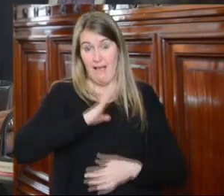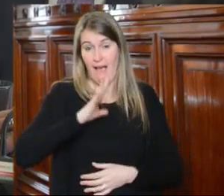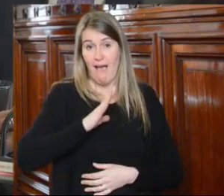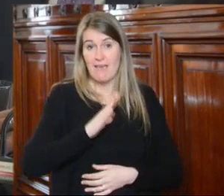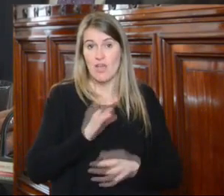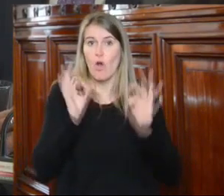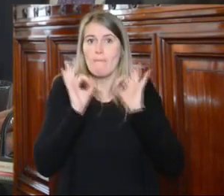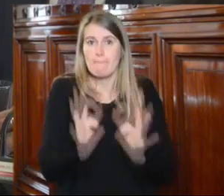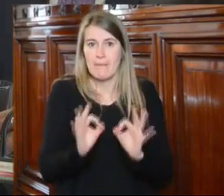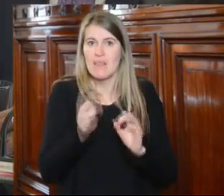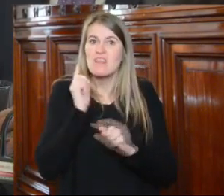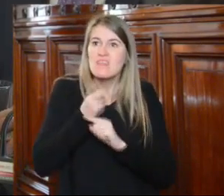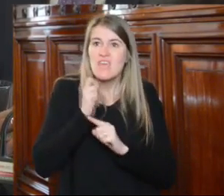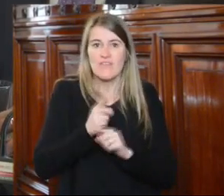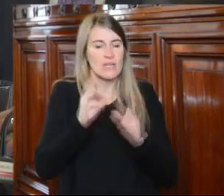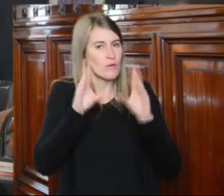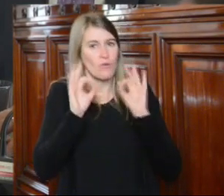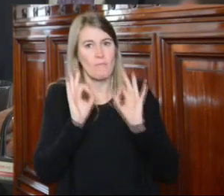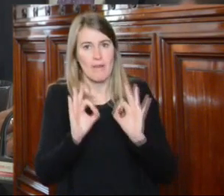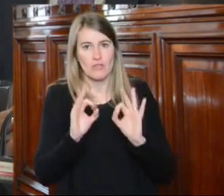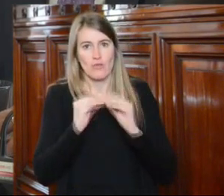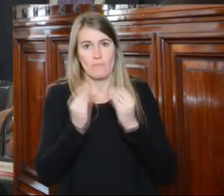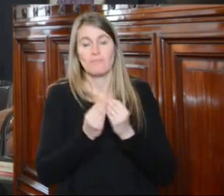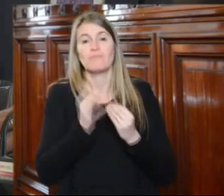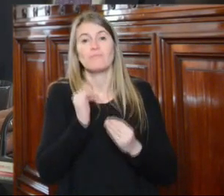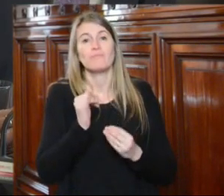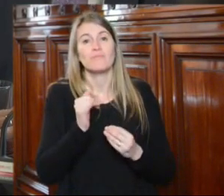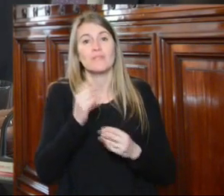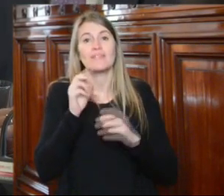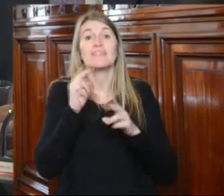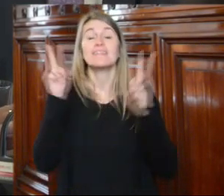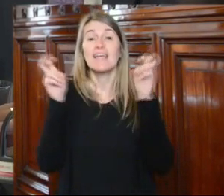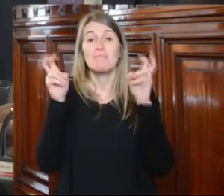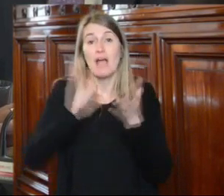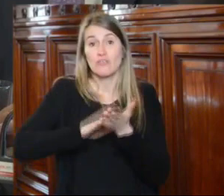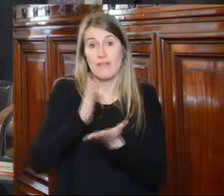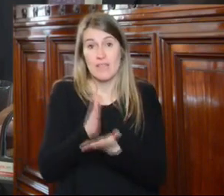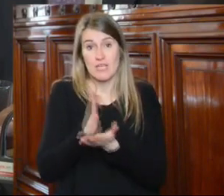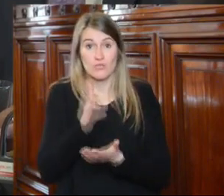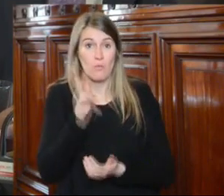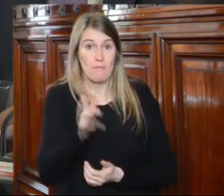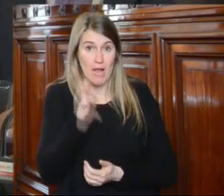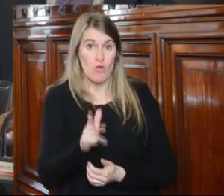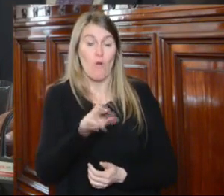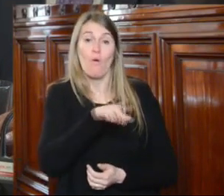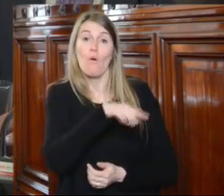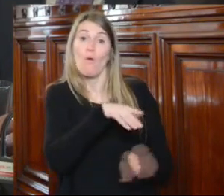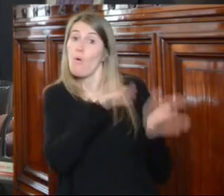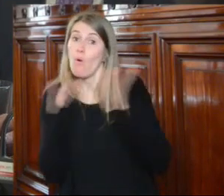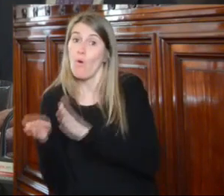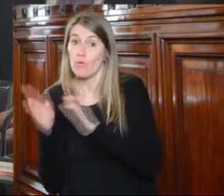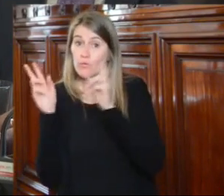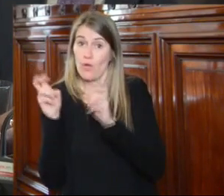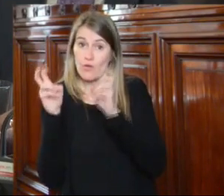que tiene que tener la reparación en materia de derechos humanos y a una víctima y de otro lado que